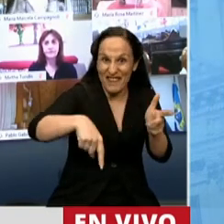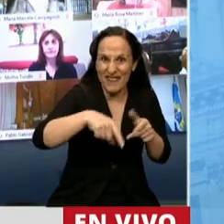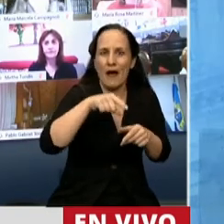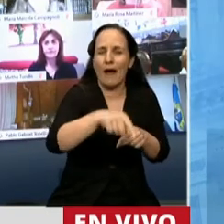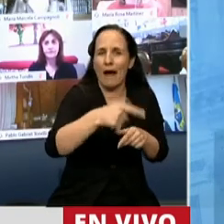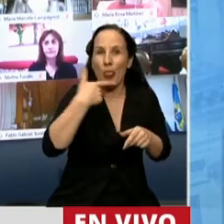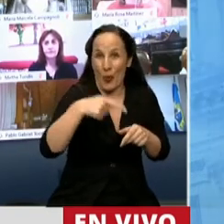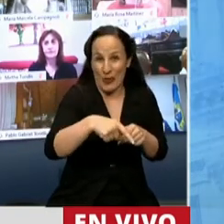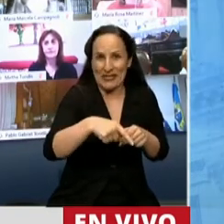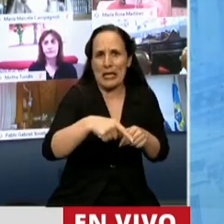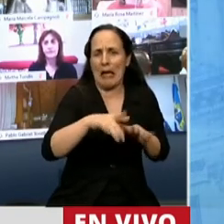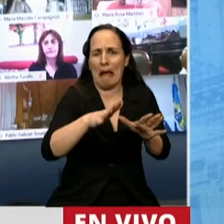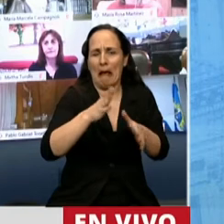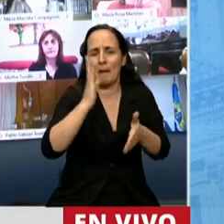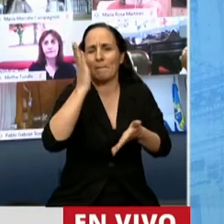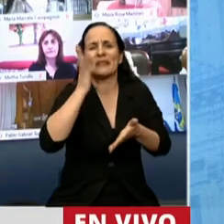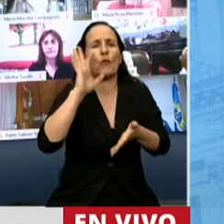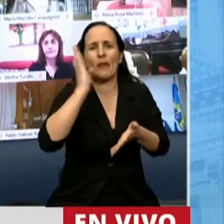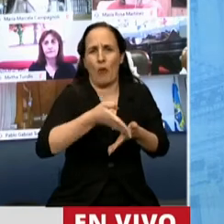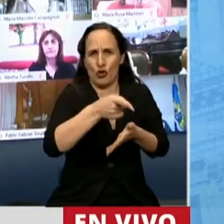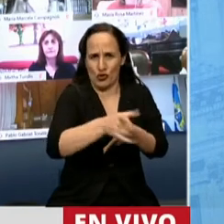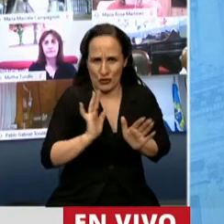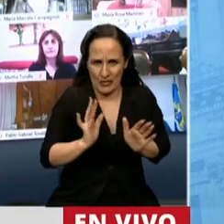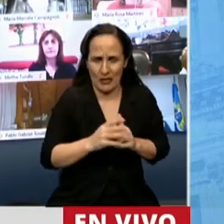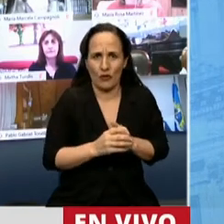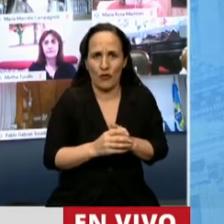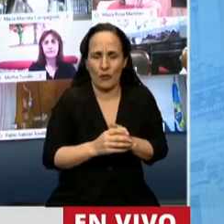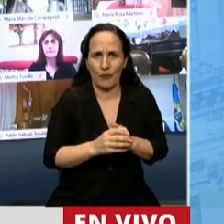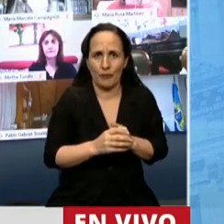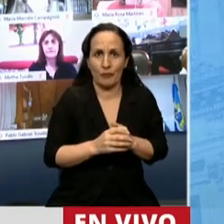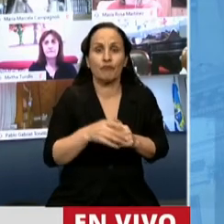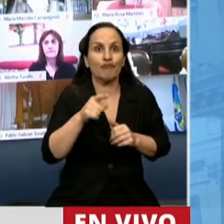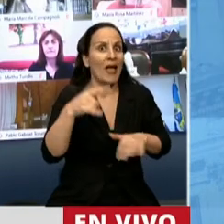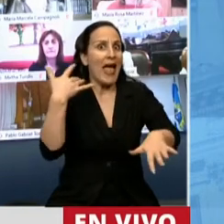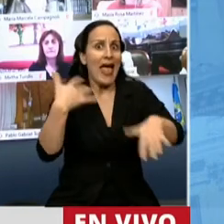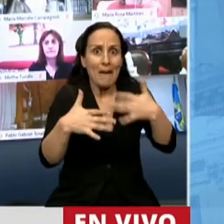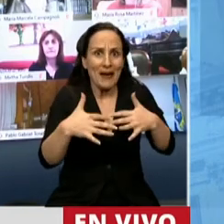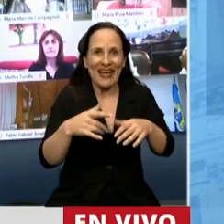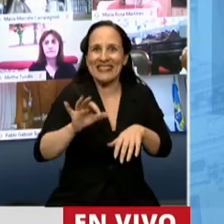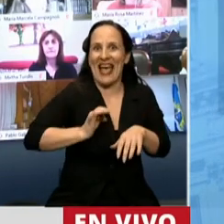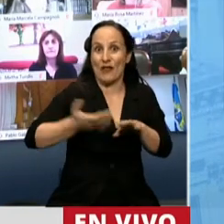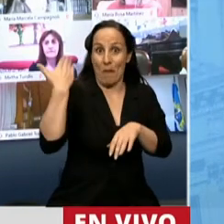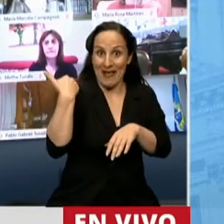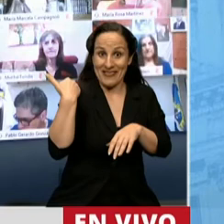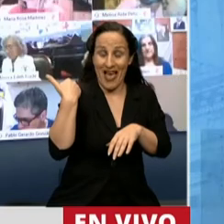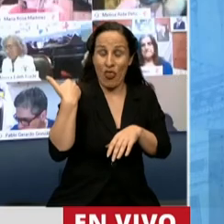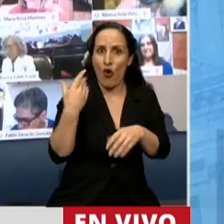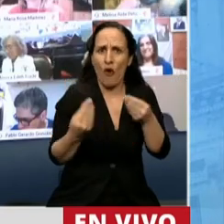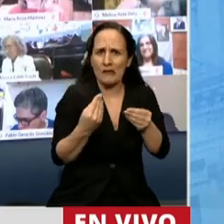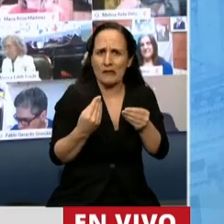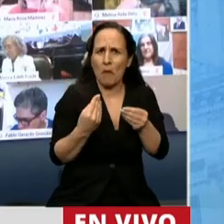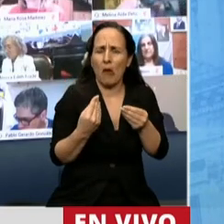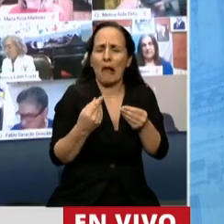origen de más de la mitad de los mismos. Las condiciones que justificaron la emergencia del 2019 se han